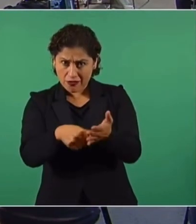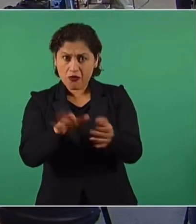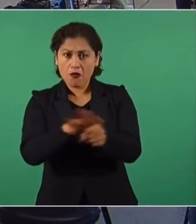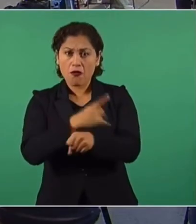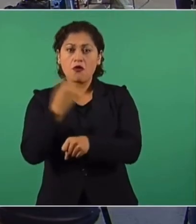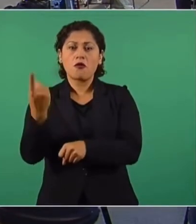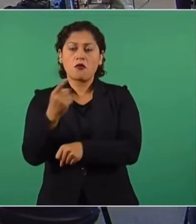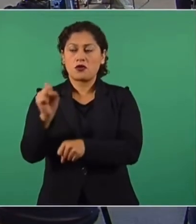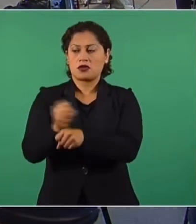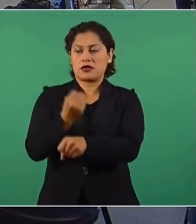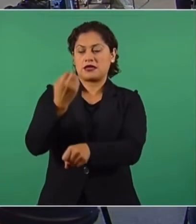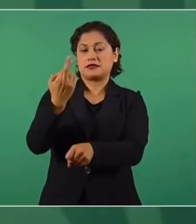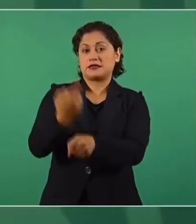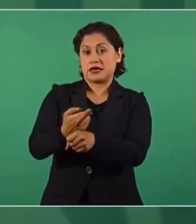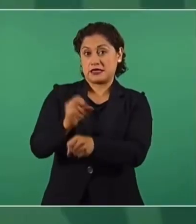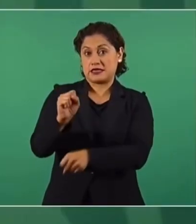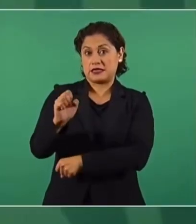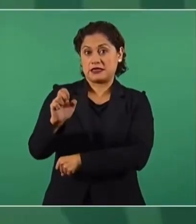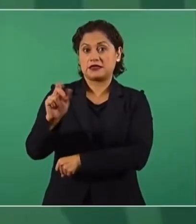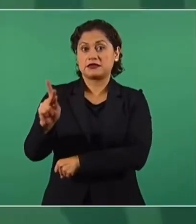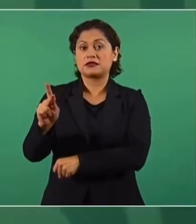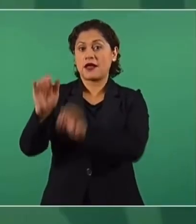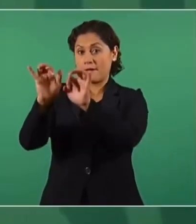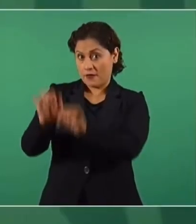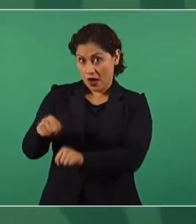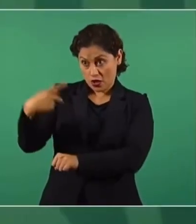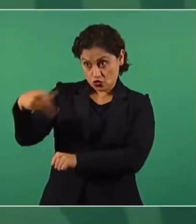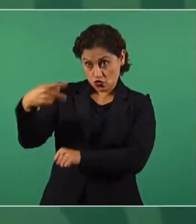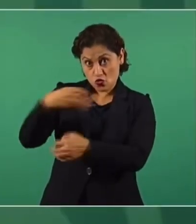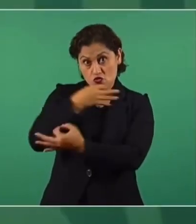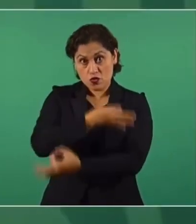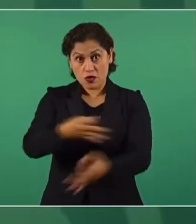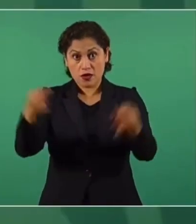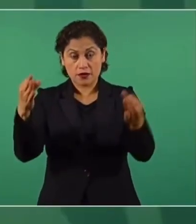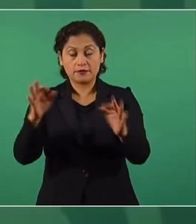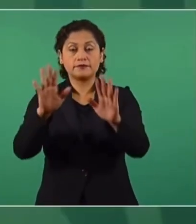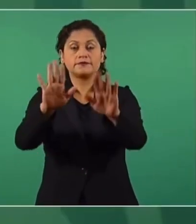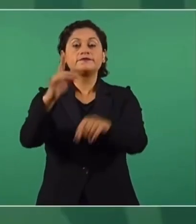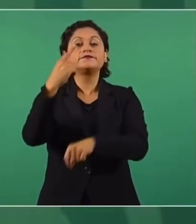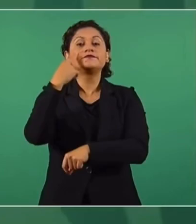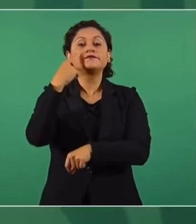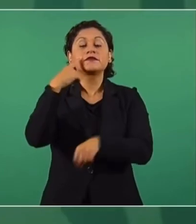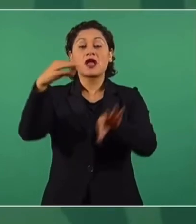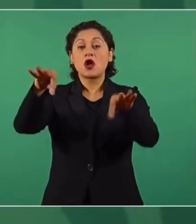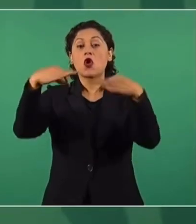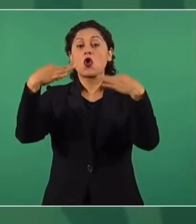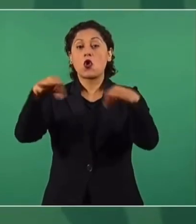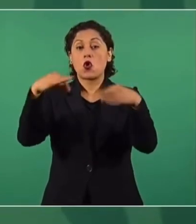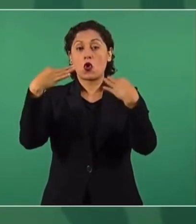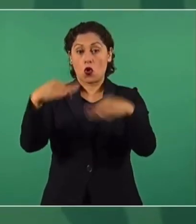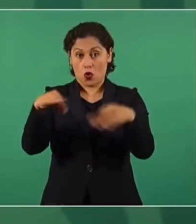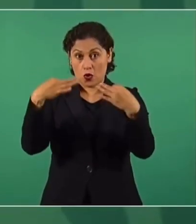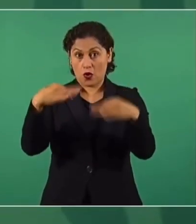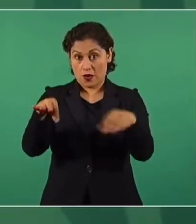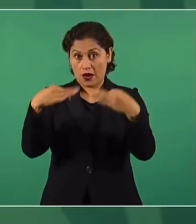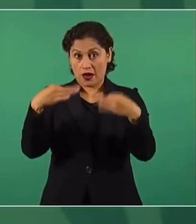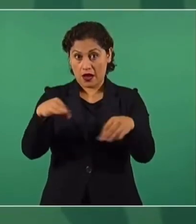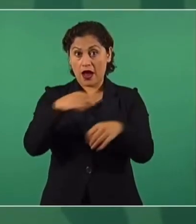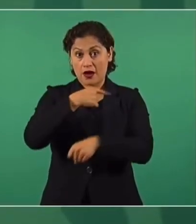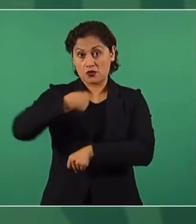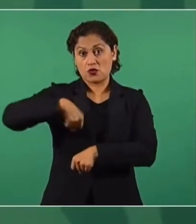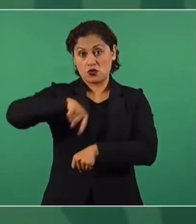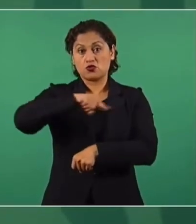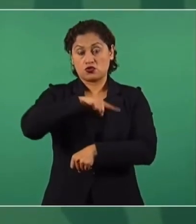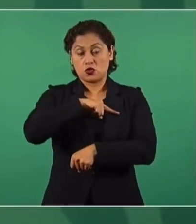Social de la Secretaría. El documento que salió, con eso aclaro, el documento que salió fue precisamente con la infinidad de